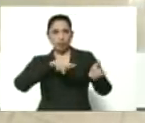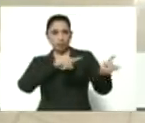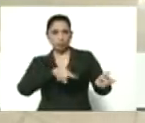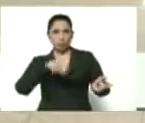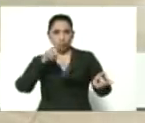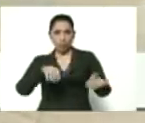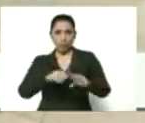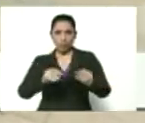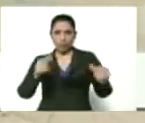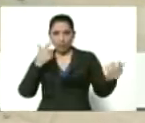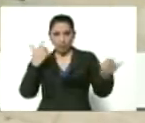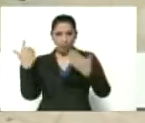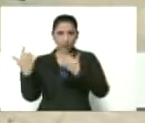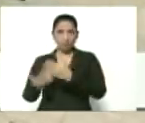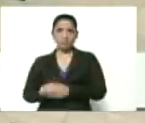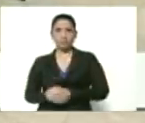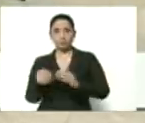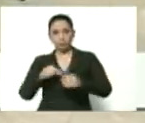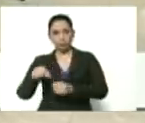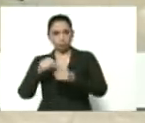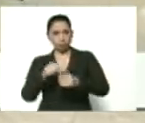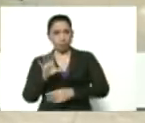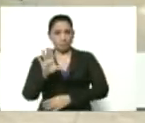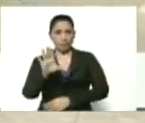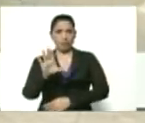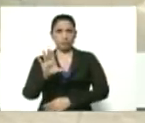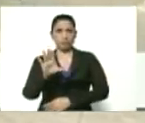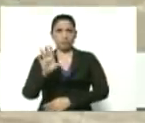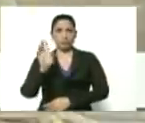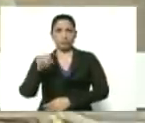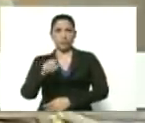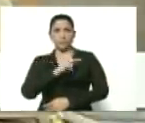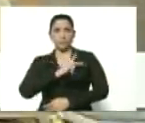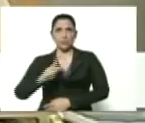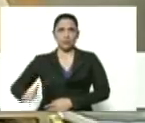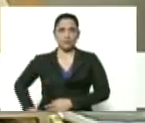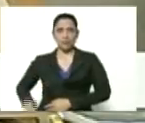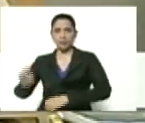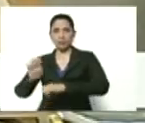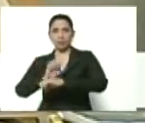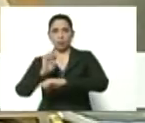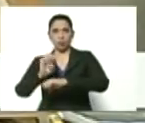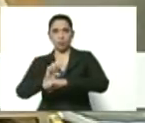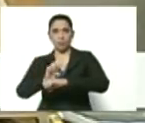tierra, sembrando patria. Está el vicepresidente de economía,